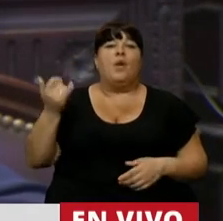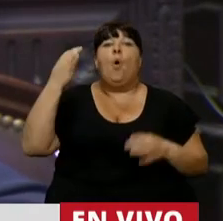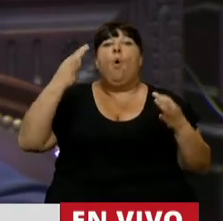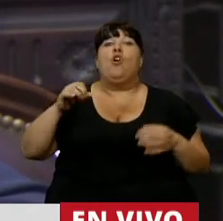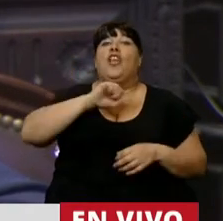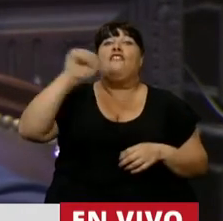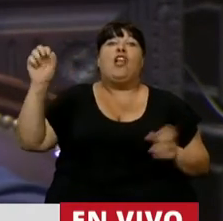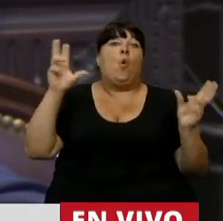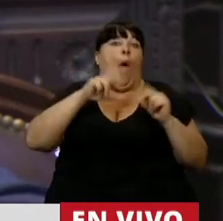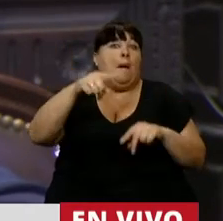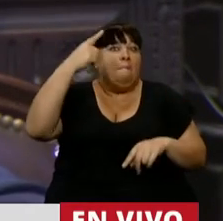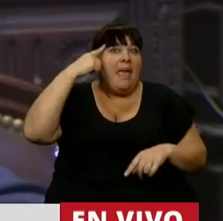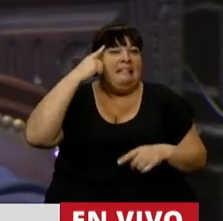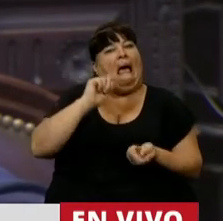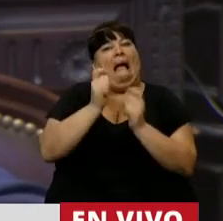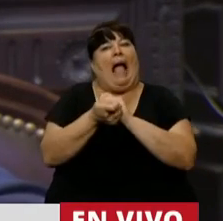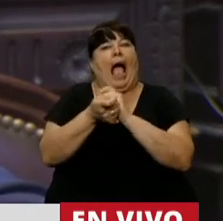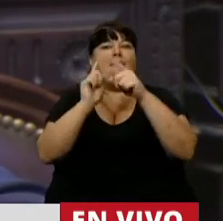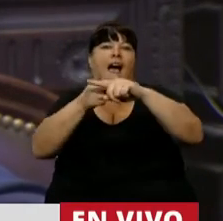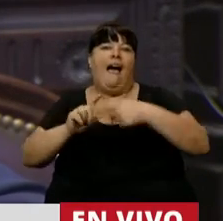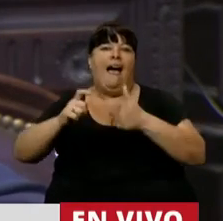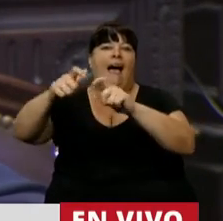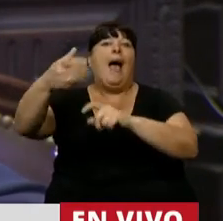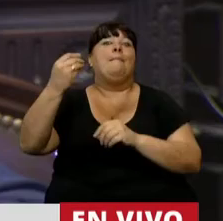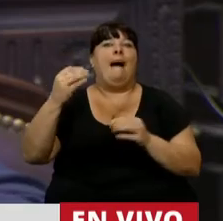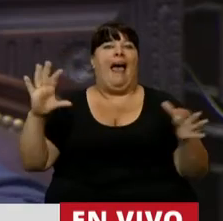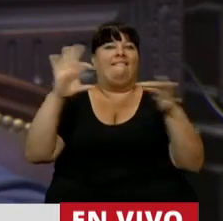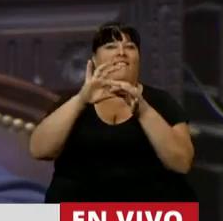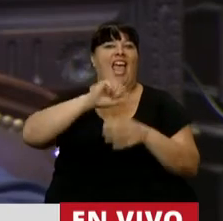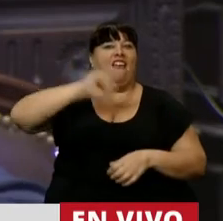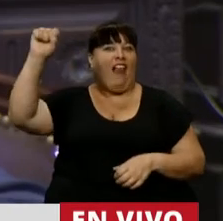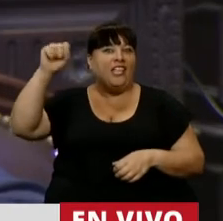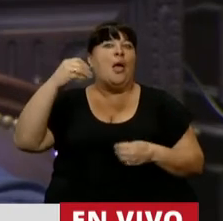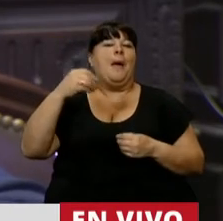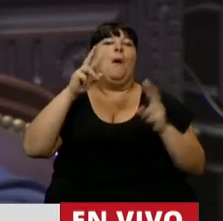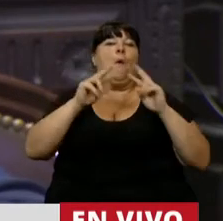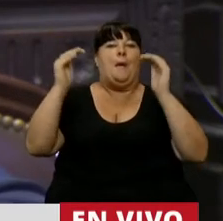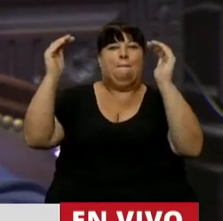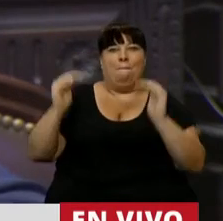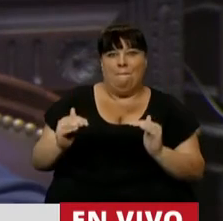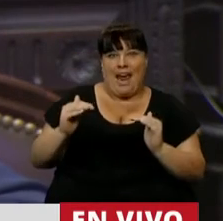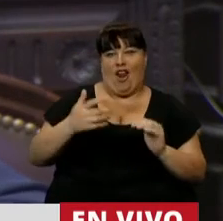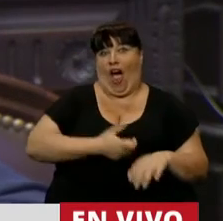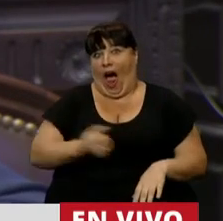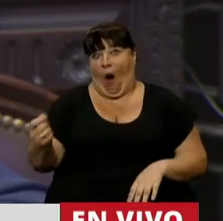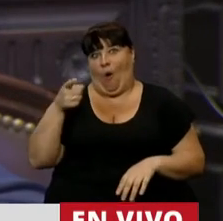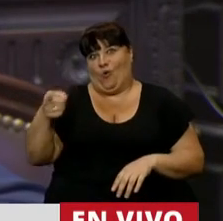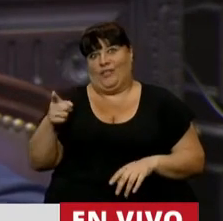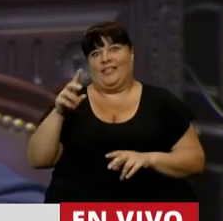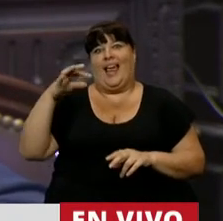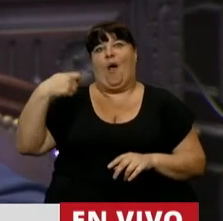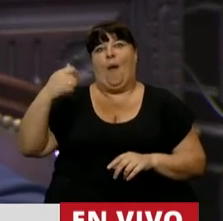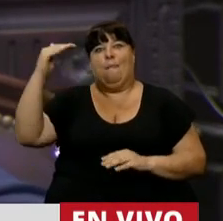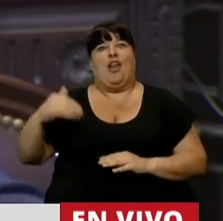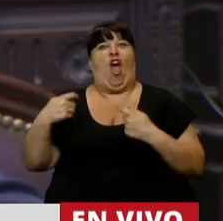acabado la inflación, pues alteraron la fórmula para que sea por inflación, para así poder proceder al ajuste y a la